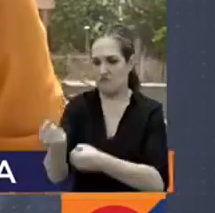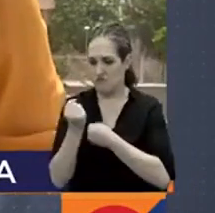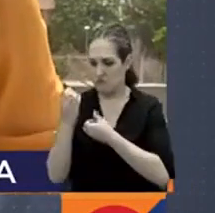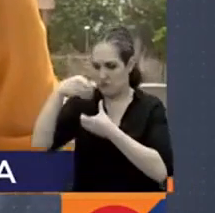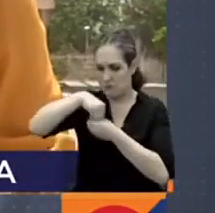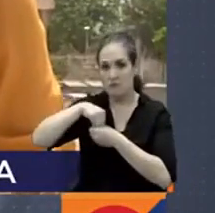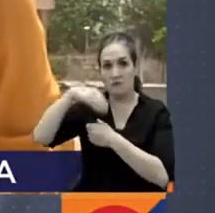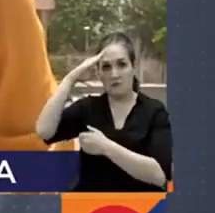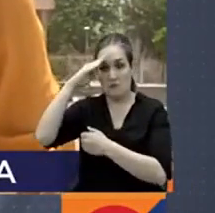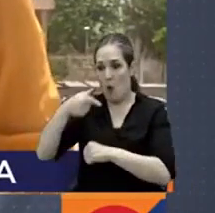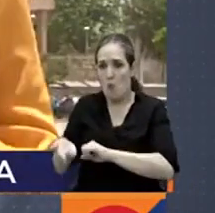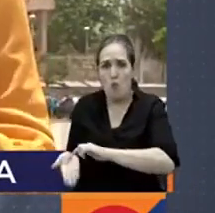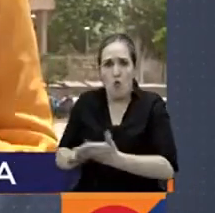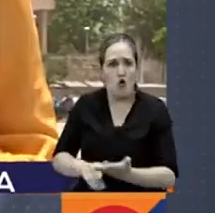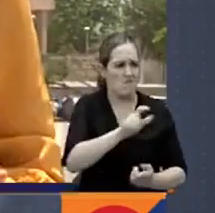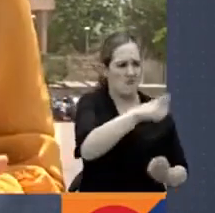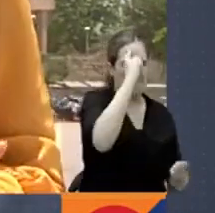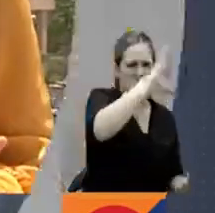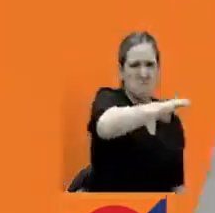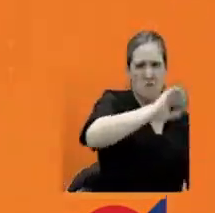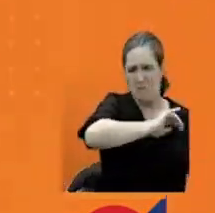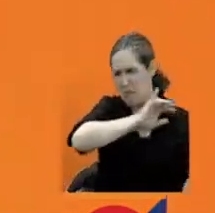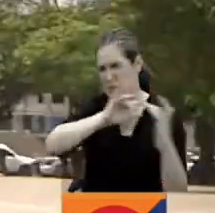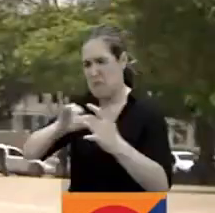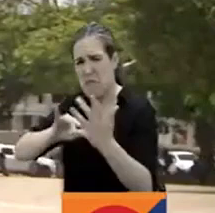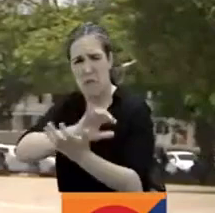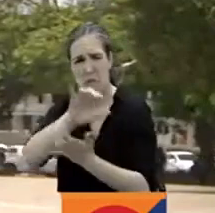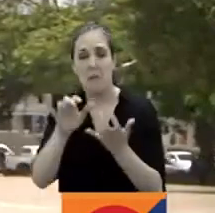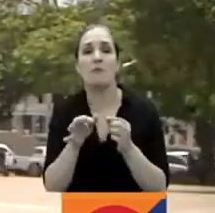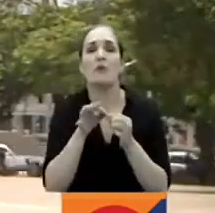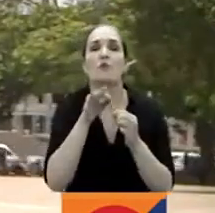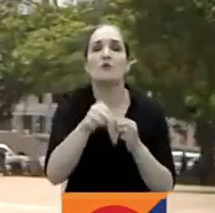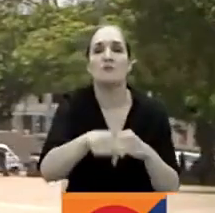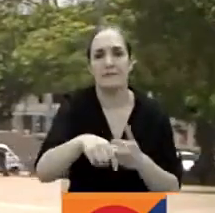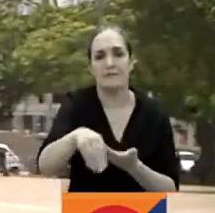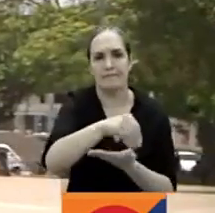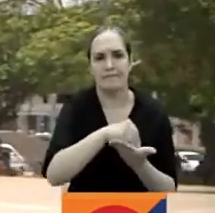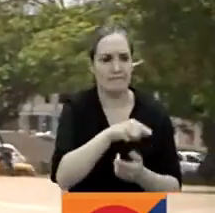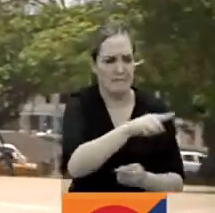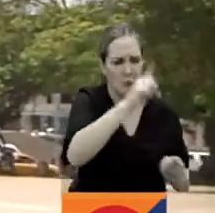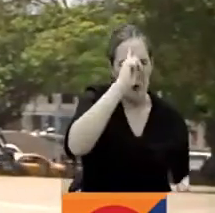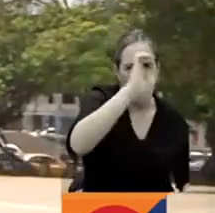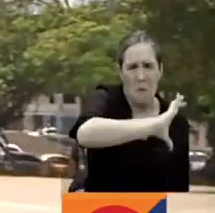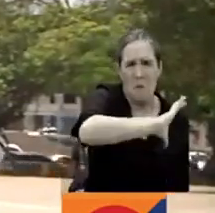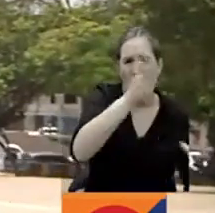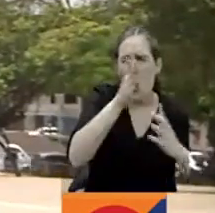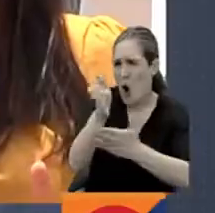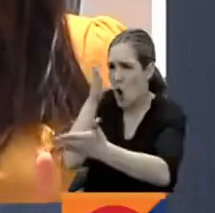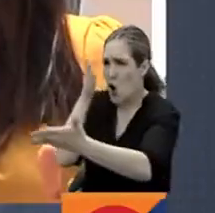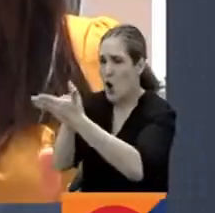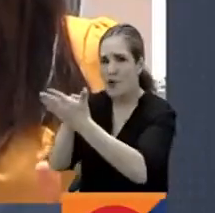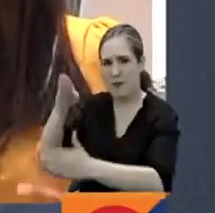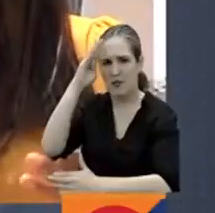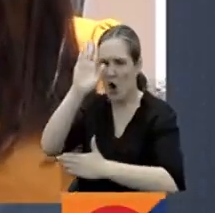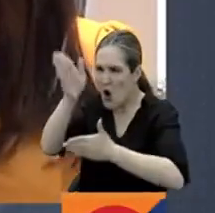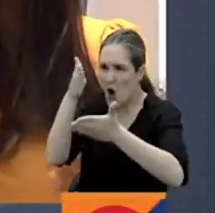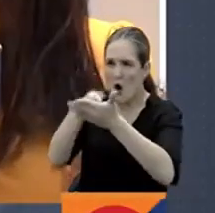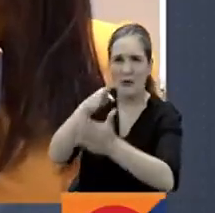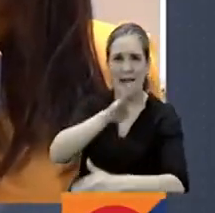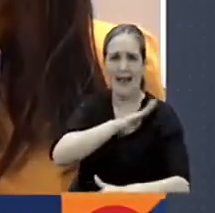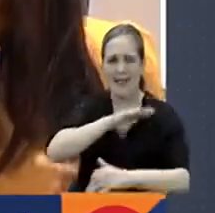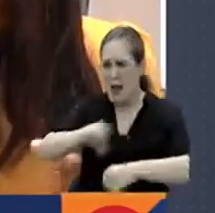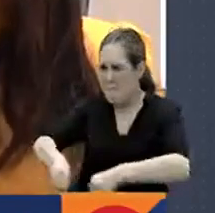Hola Carolina, muy buenas tardes. Los habitantes del municipio de Candelaria arremetieron contra la alcaldía y la policía de ese municipio